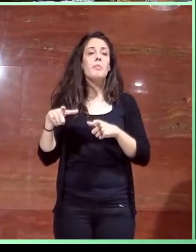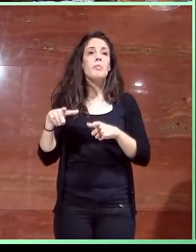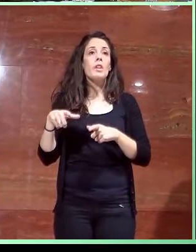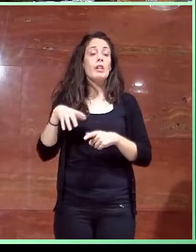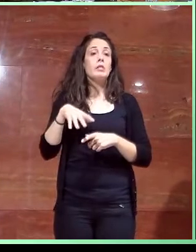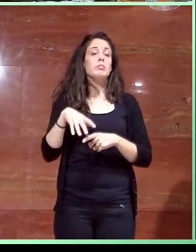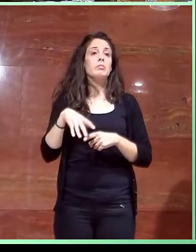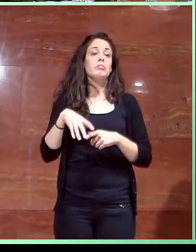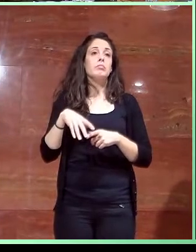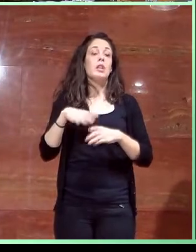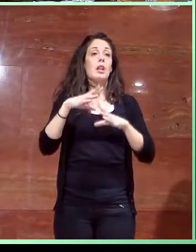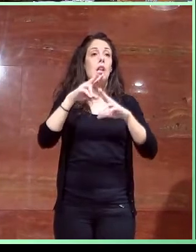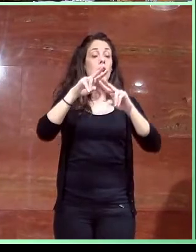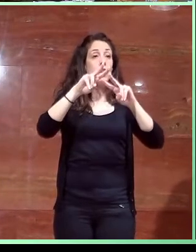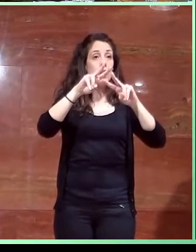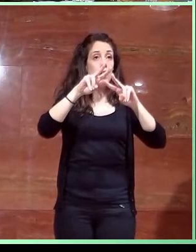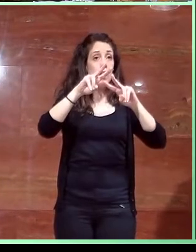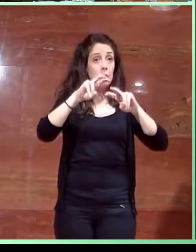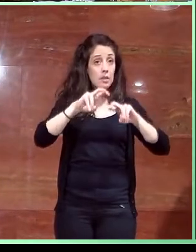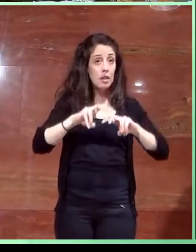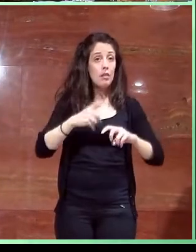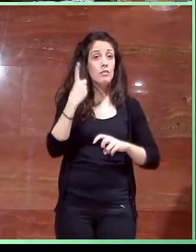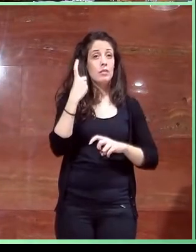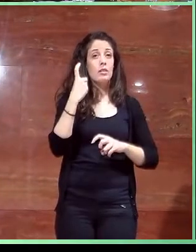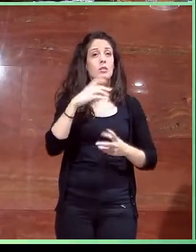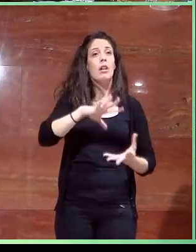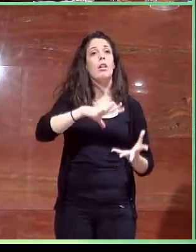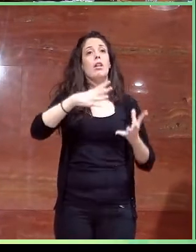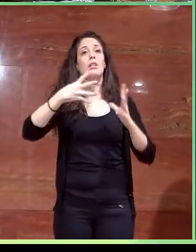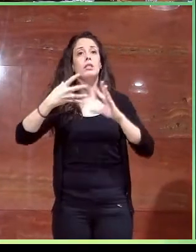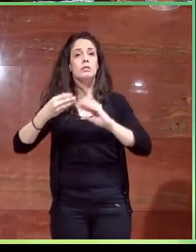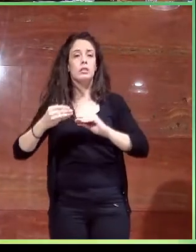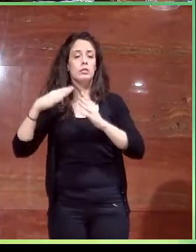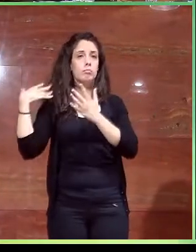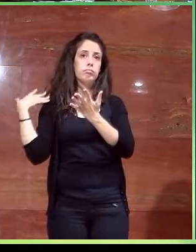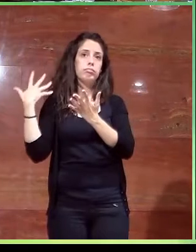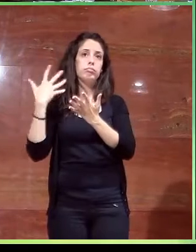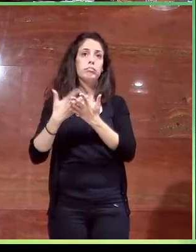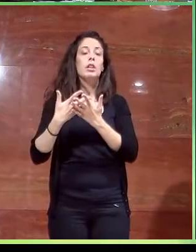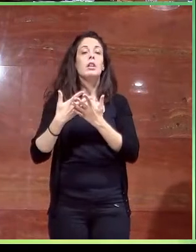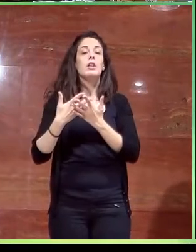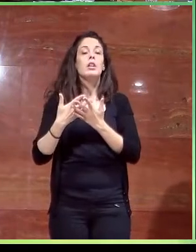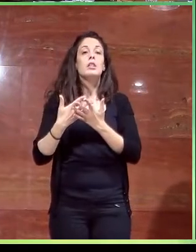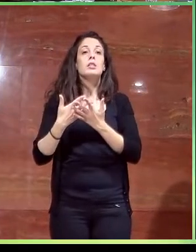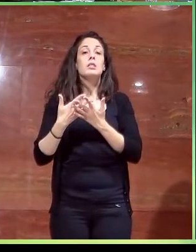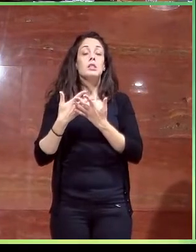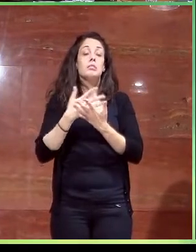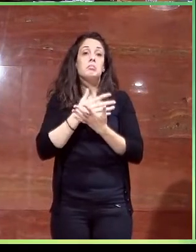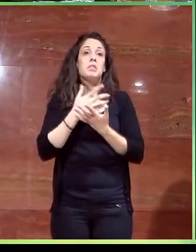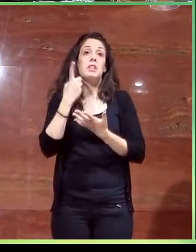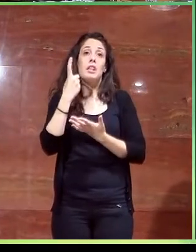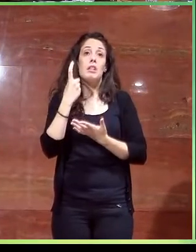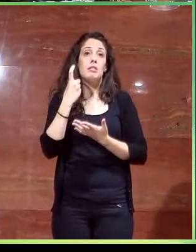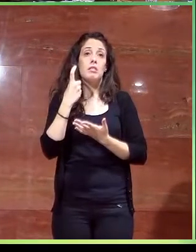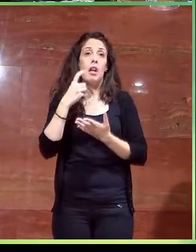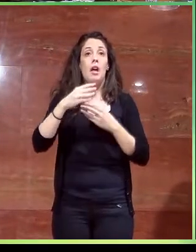investigación necesita adaptarse a lo largo del tiempo al objeto de estudio, etc., y requiere, digamos,